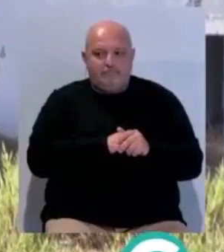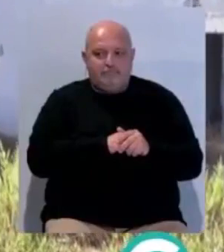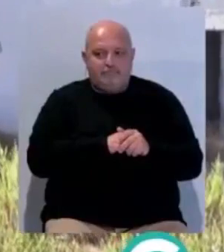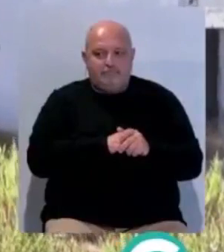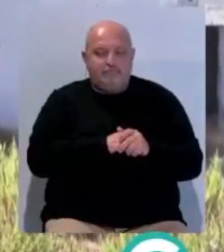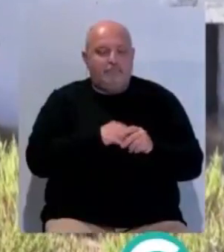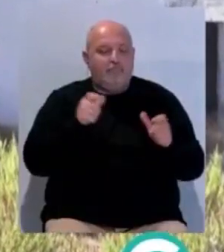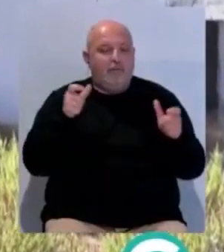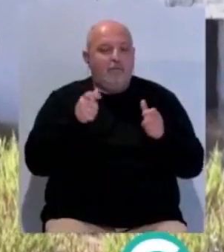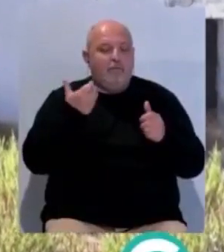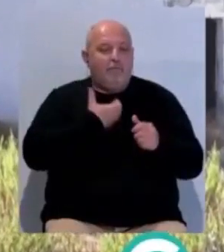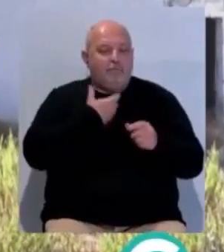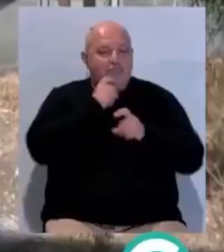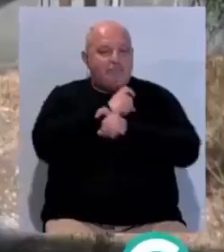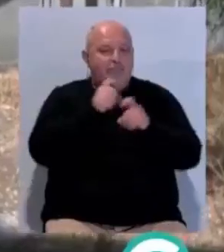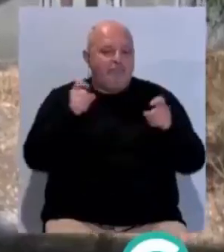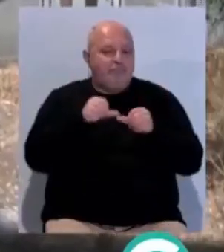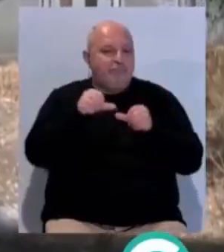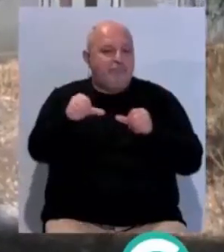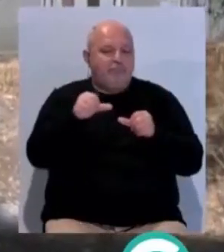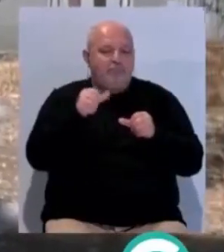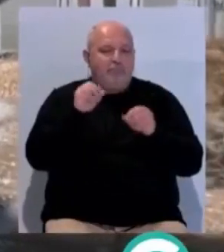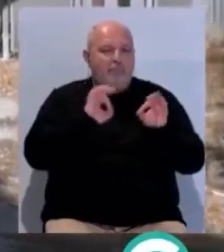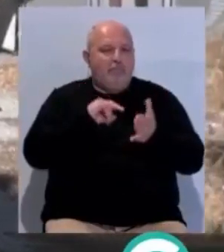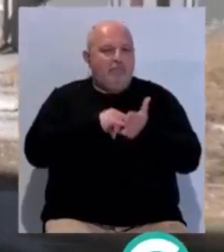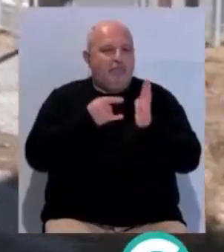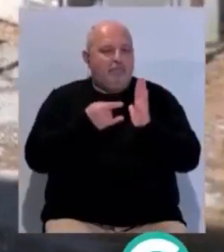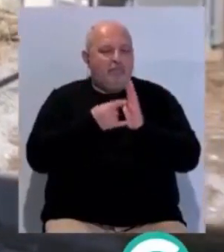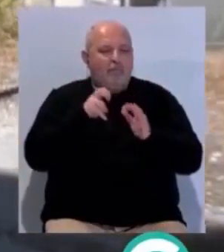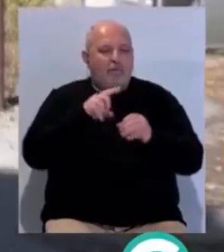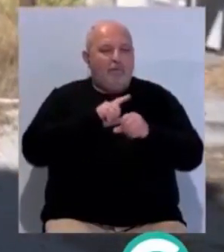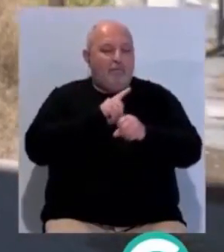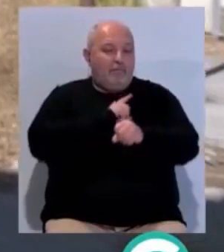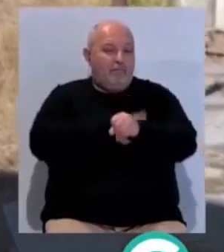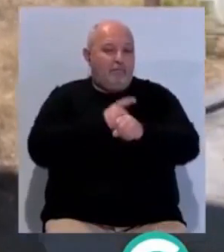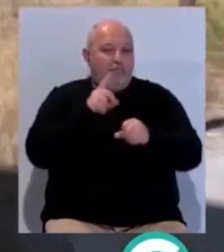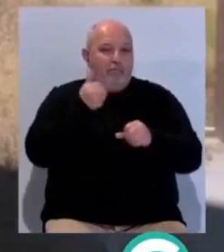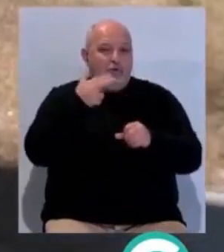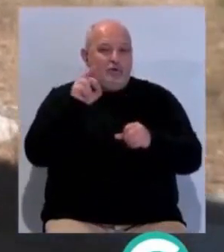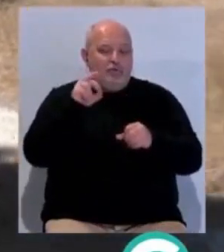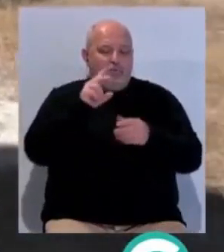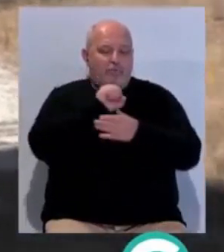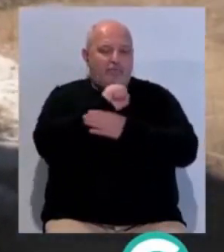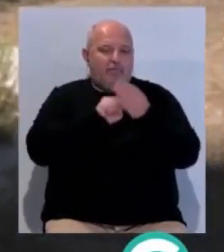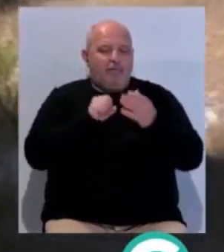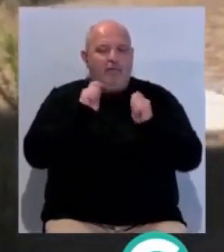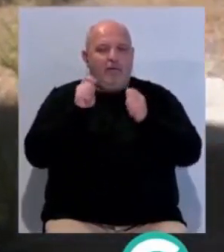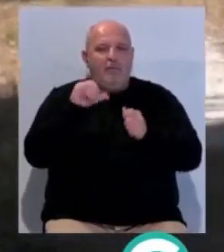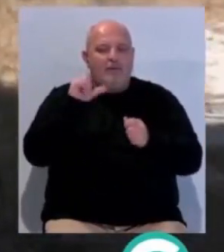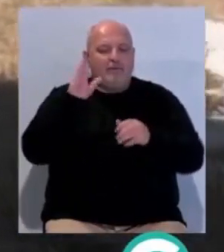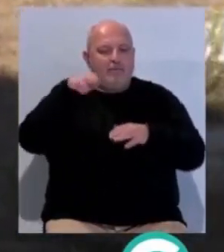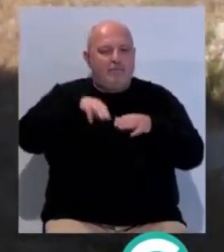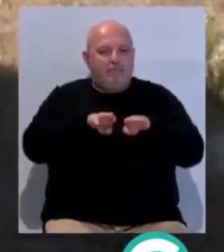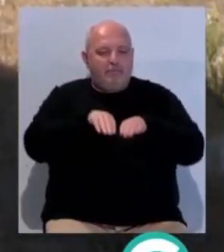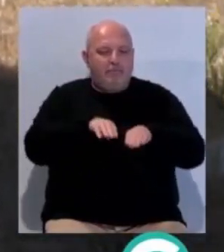La Junta de Gobierno anuncia la inminente licitación del proyecto del nuevo portillo y aprueba la aportación a Emasa del